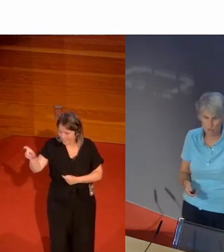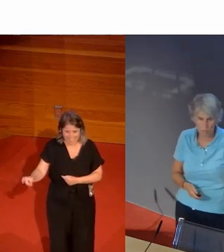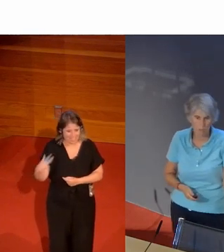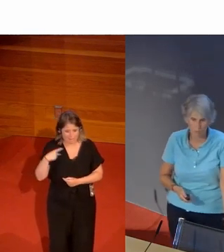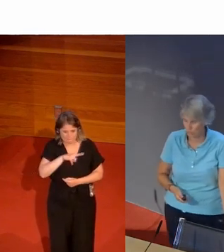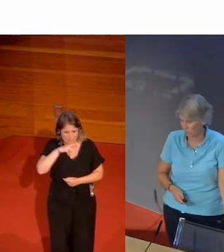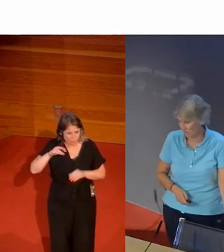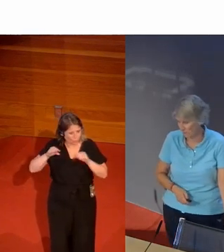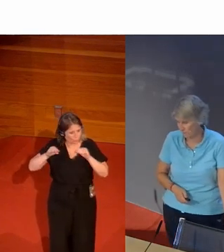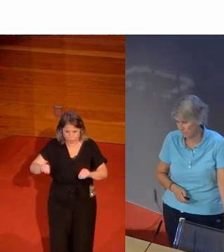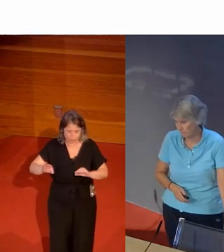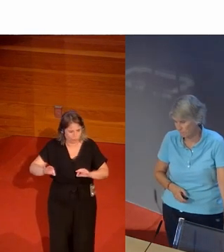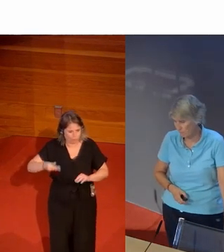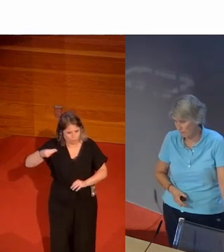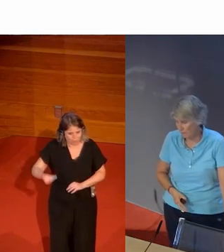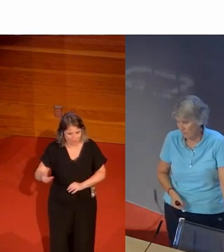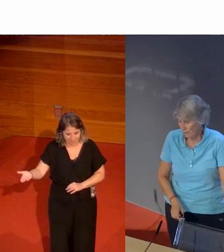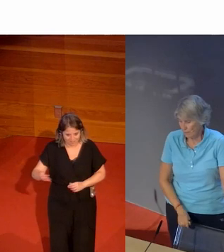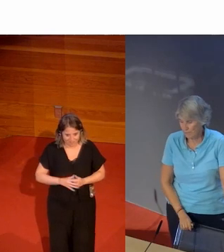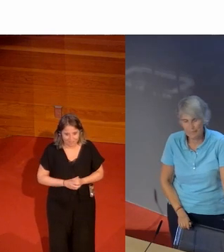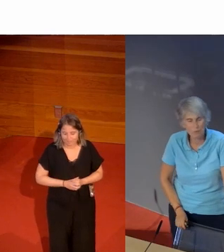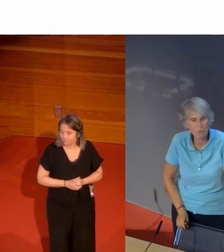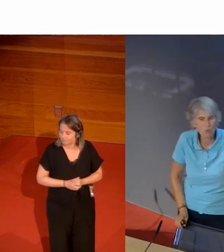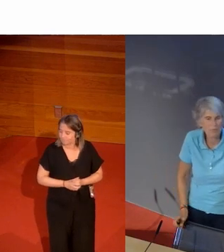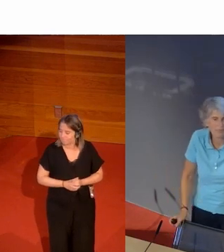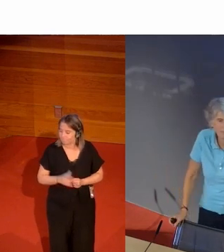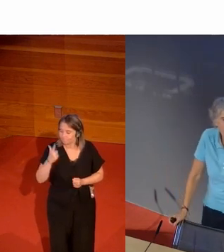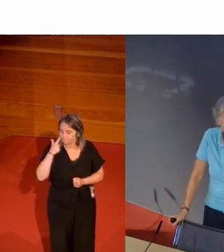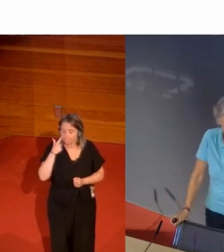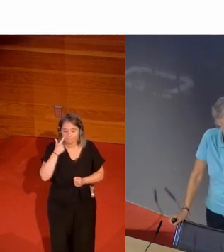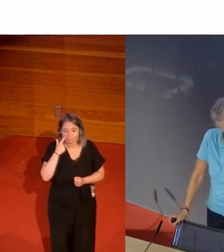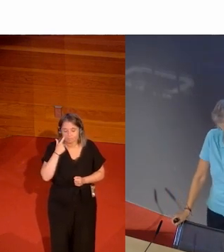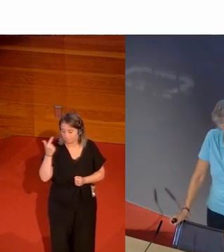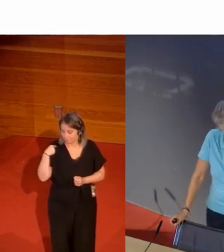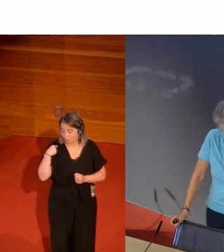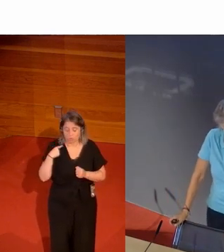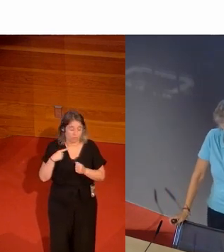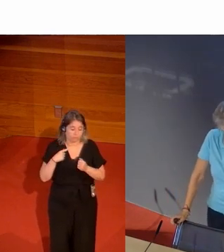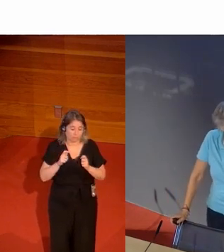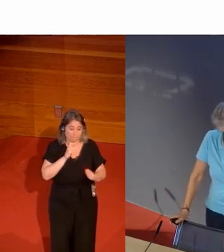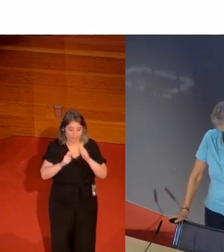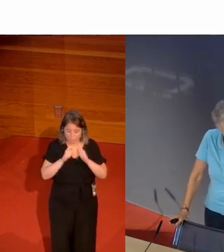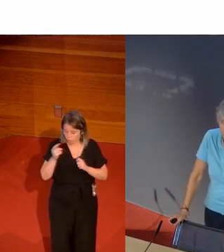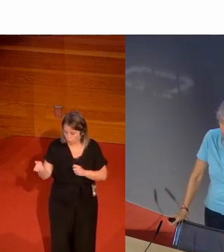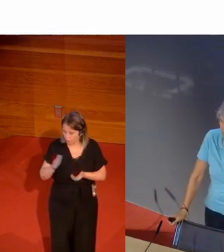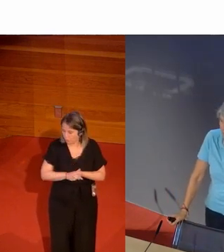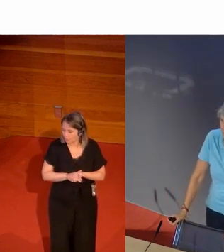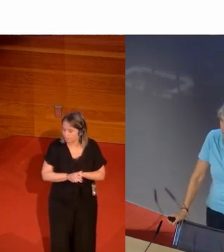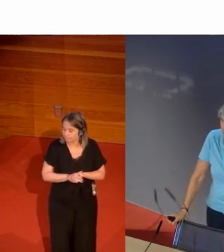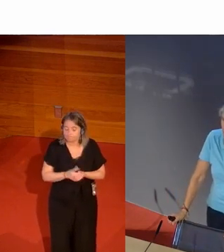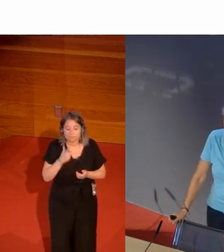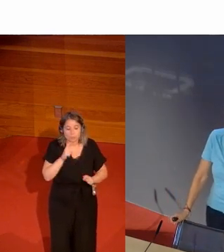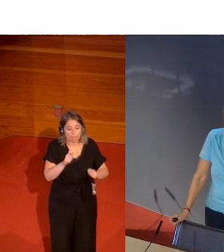tiene su propio peso específico mirar una jornada del media day es un día en el que